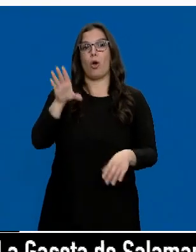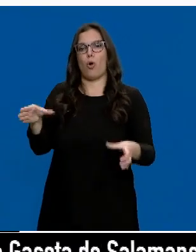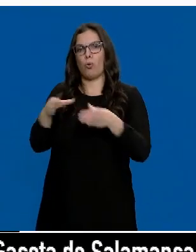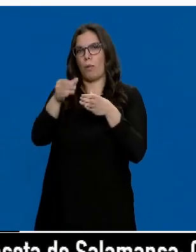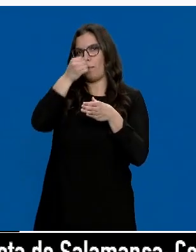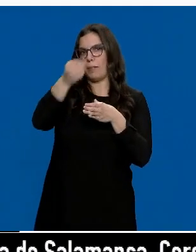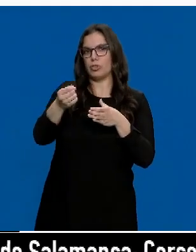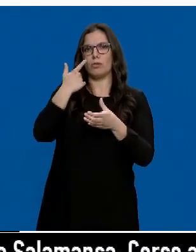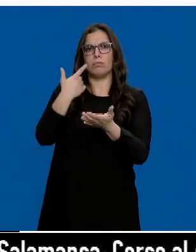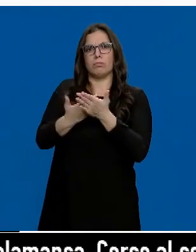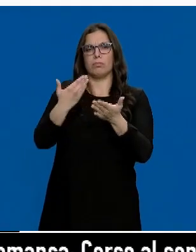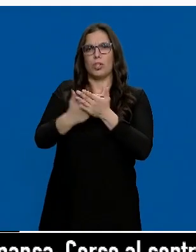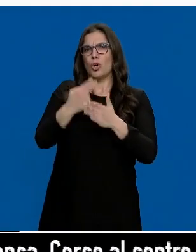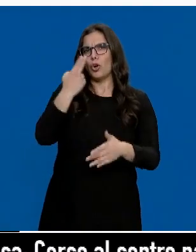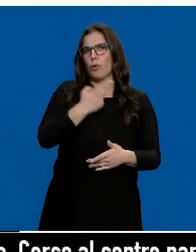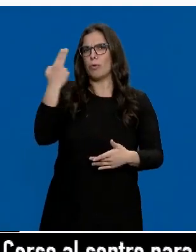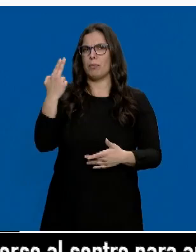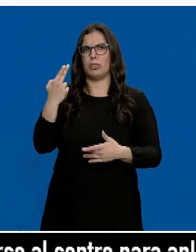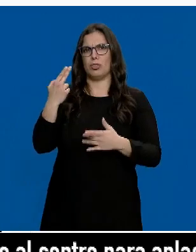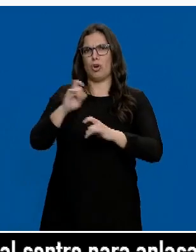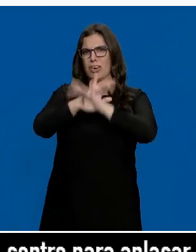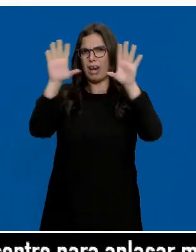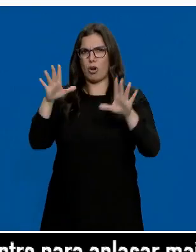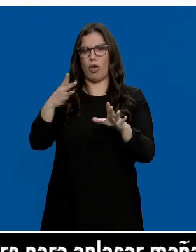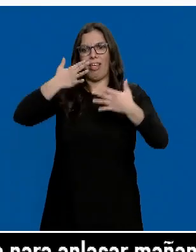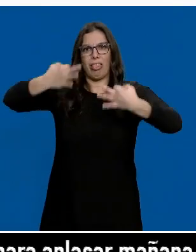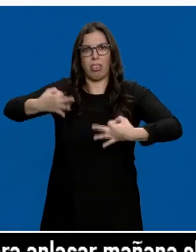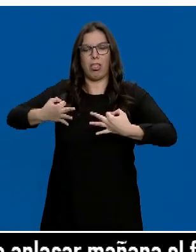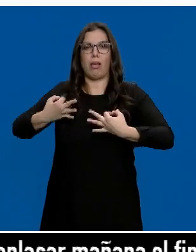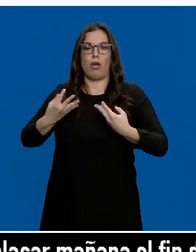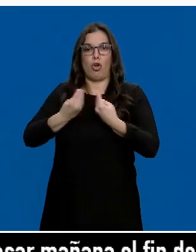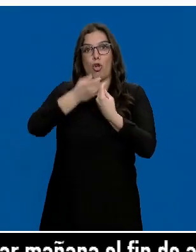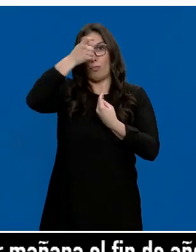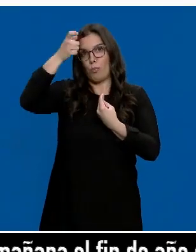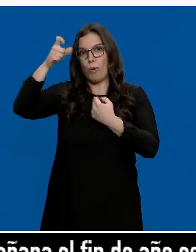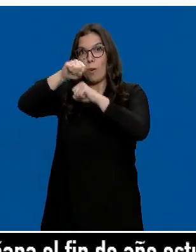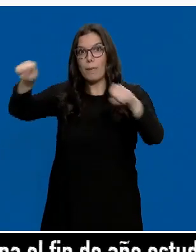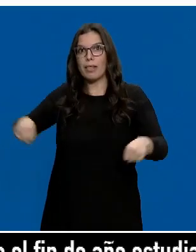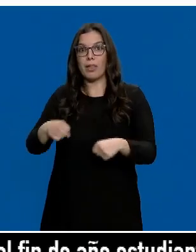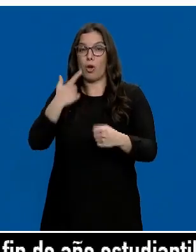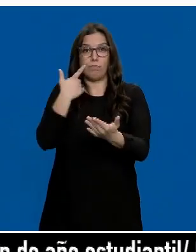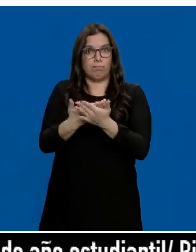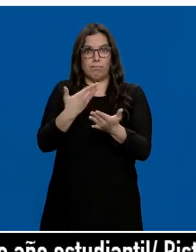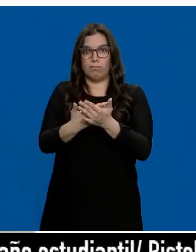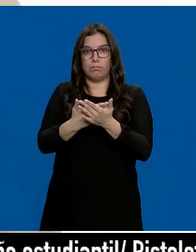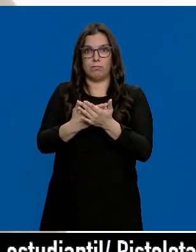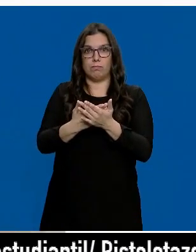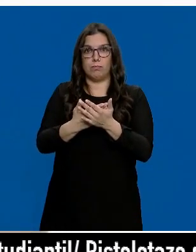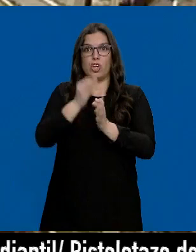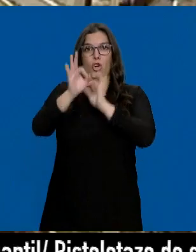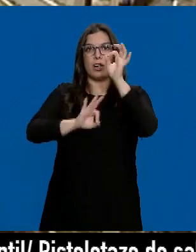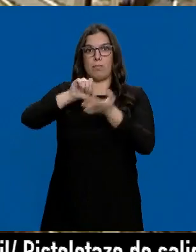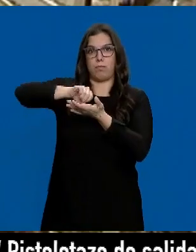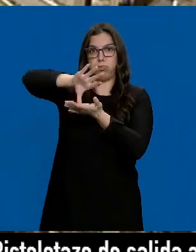socialista que está demostrando un compromiso incuestionable y tangible con la España vaciada. Y ahí están todos los organismos descentralizados